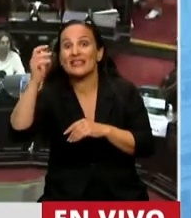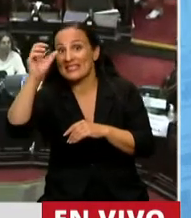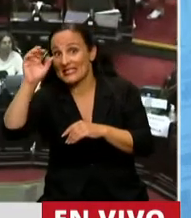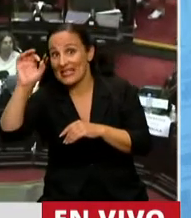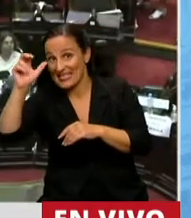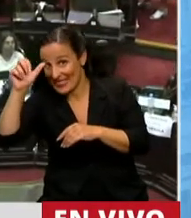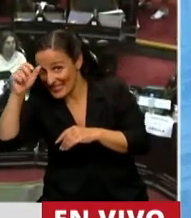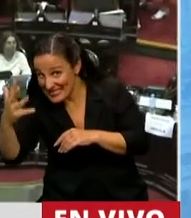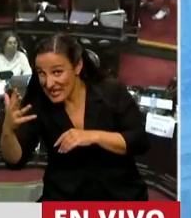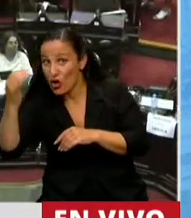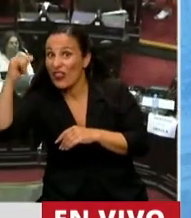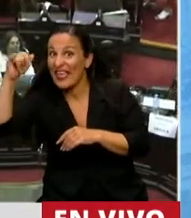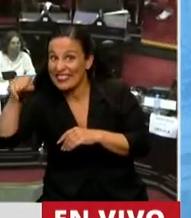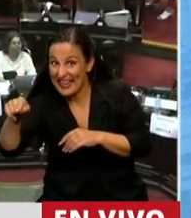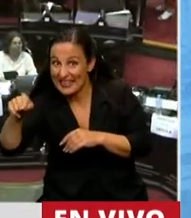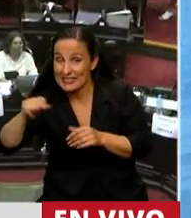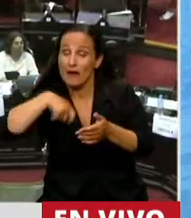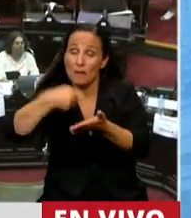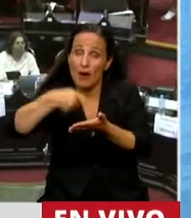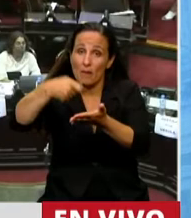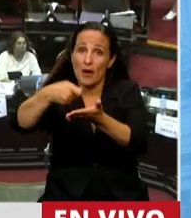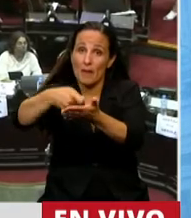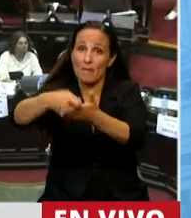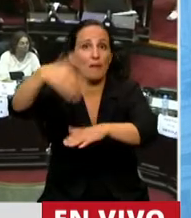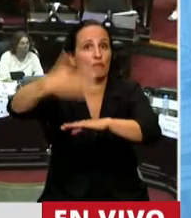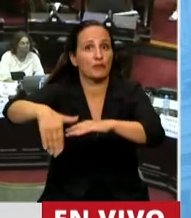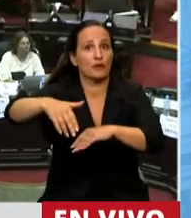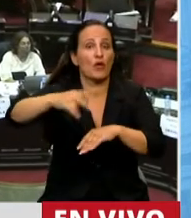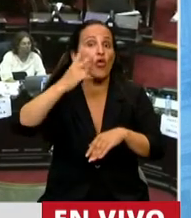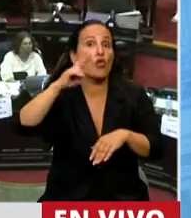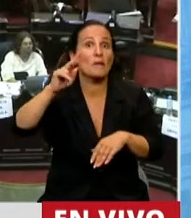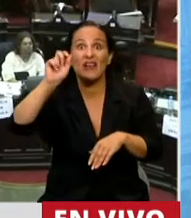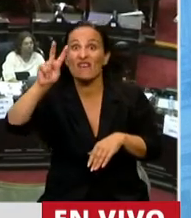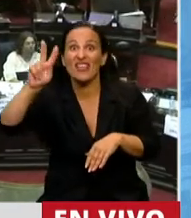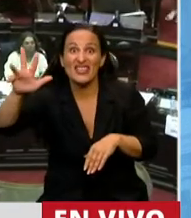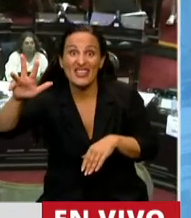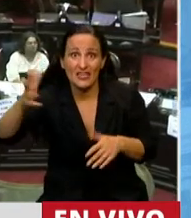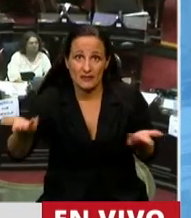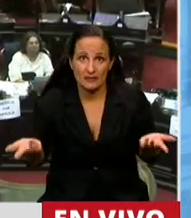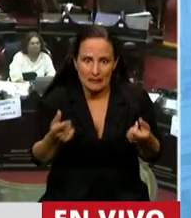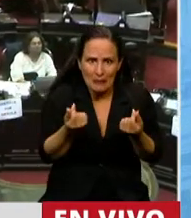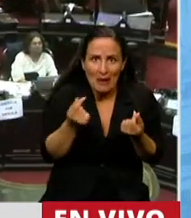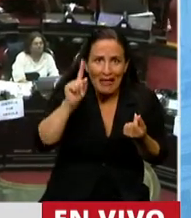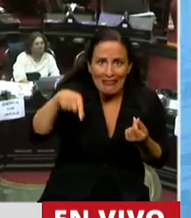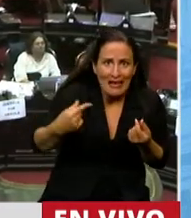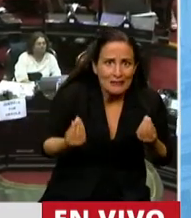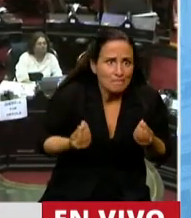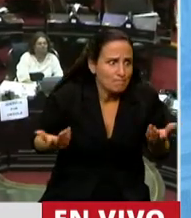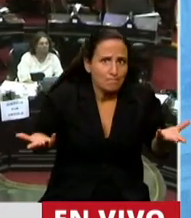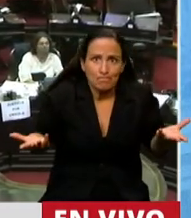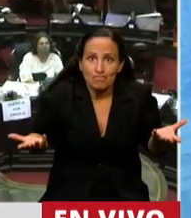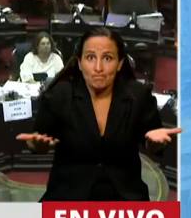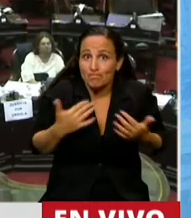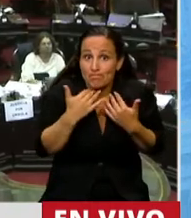intereses hasta el 2023. Preguntarnos de dónde podrían salir esos recursos, creo que no tiene